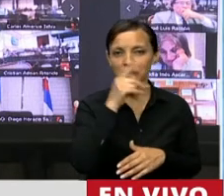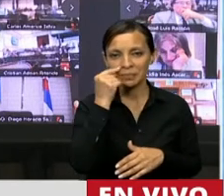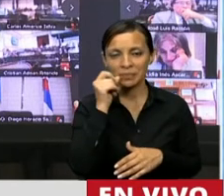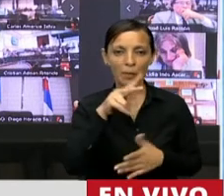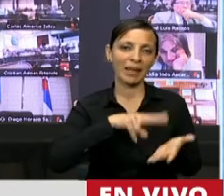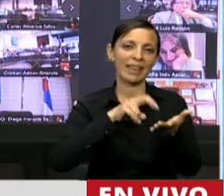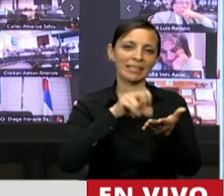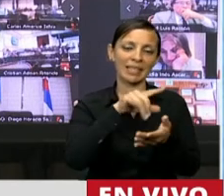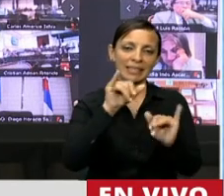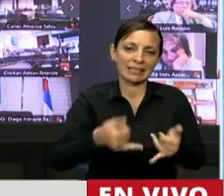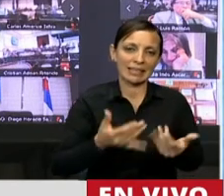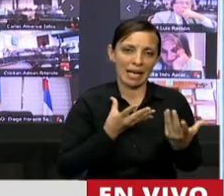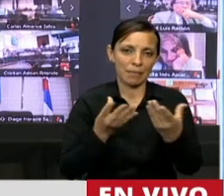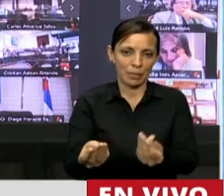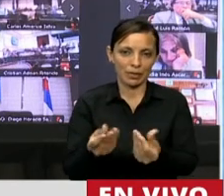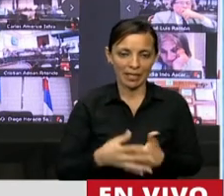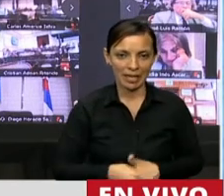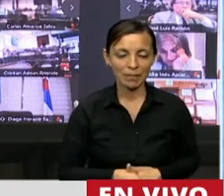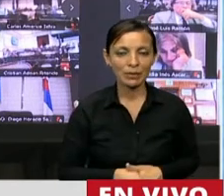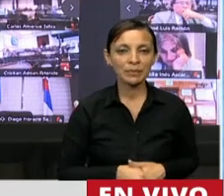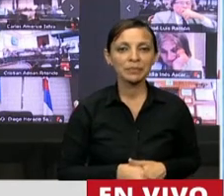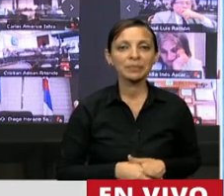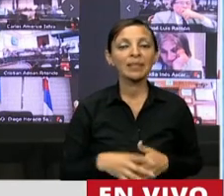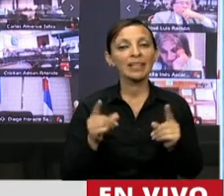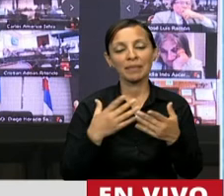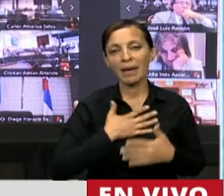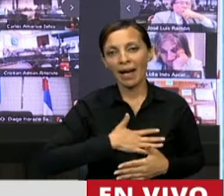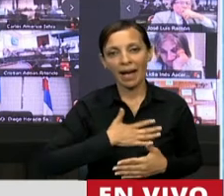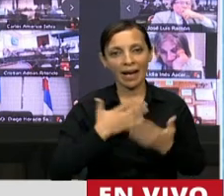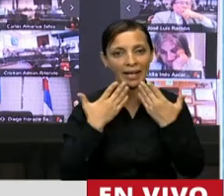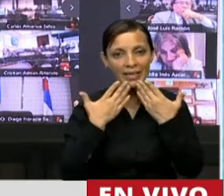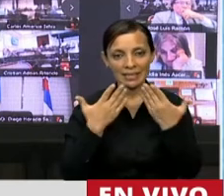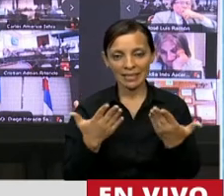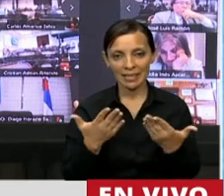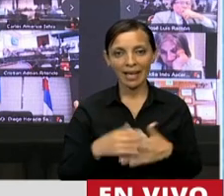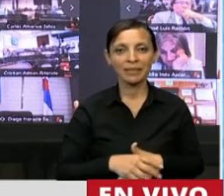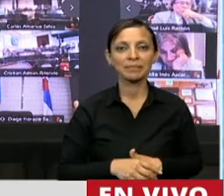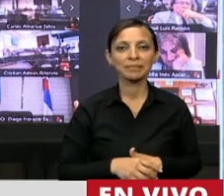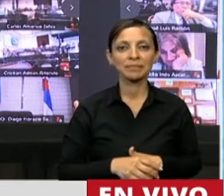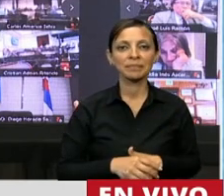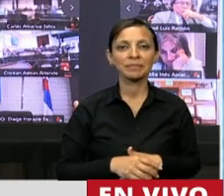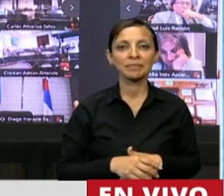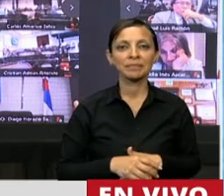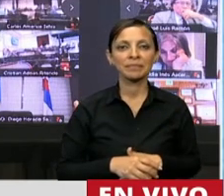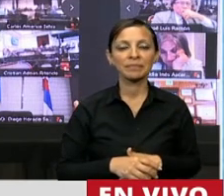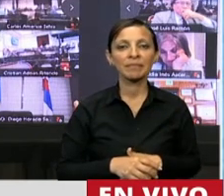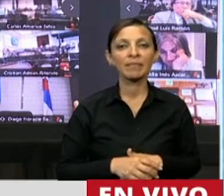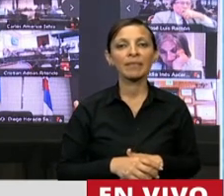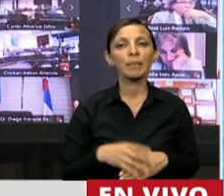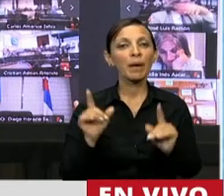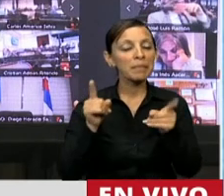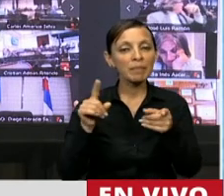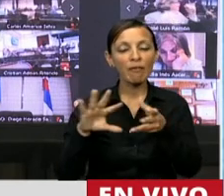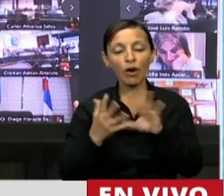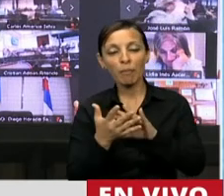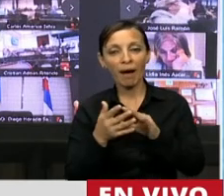acompañamos. Agradecida realmente porque van en este mismo